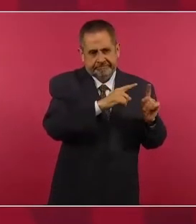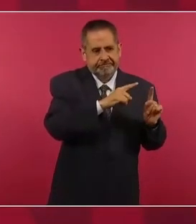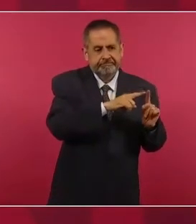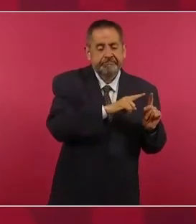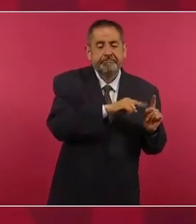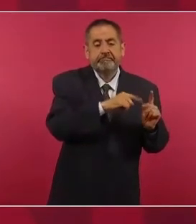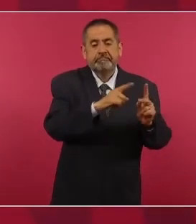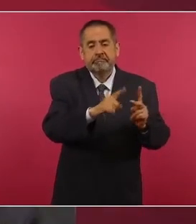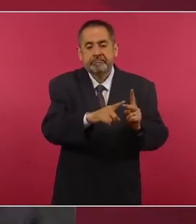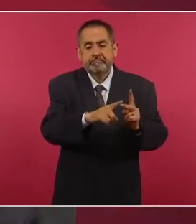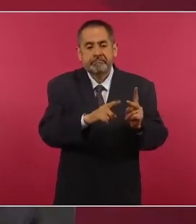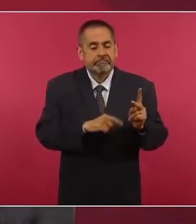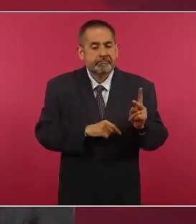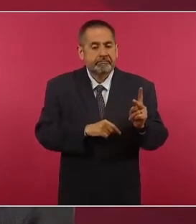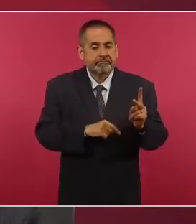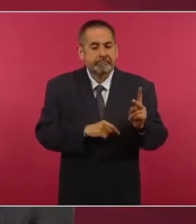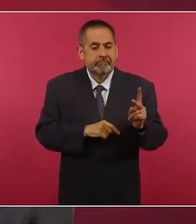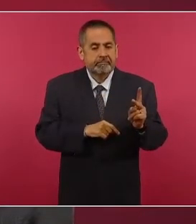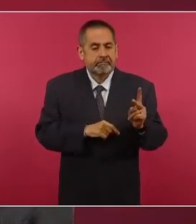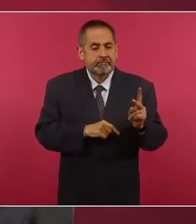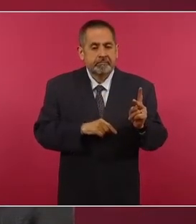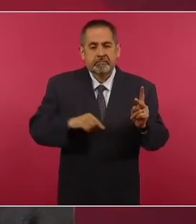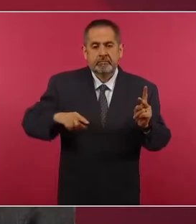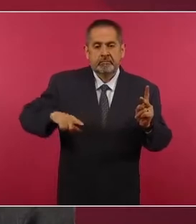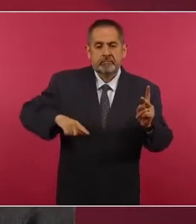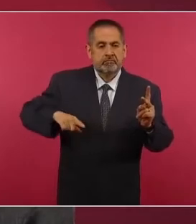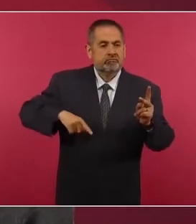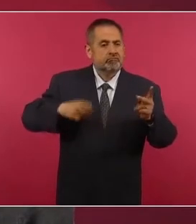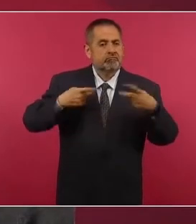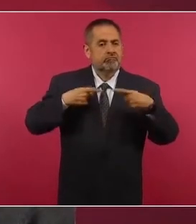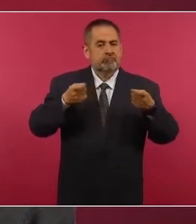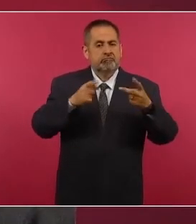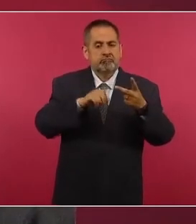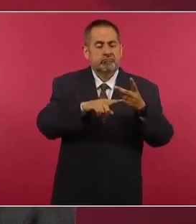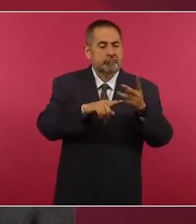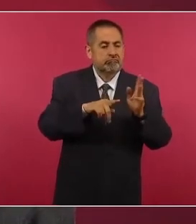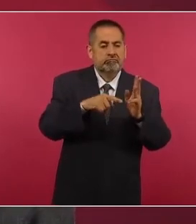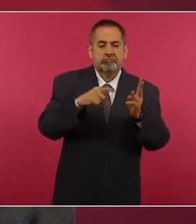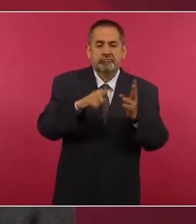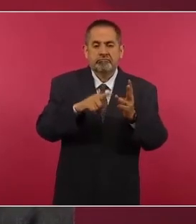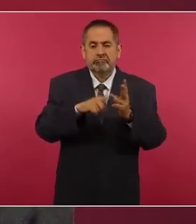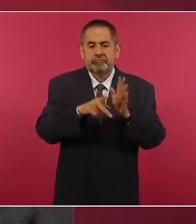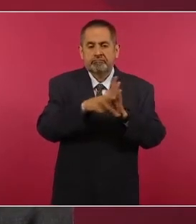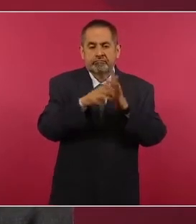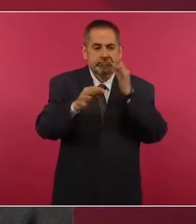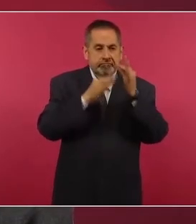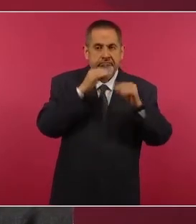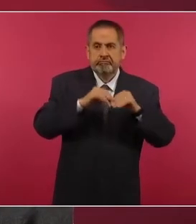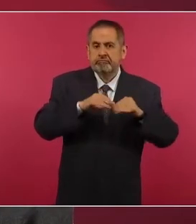los gobernantes, los medios de comunicación,